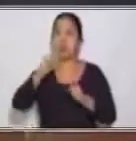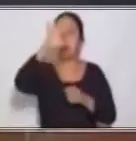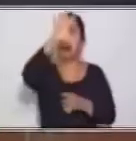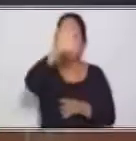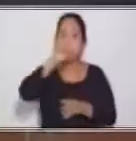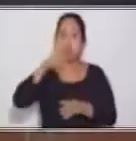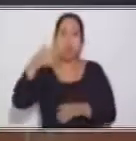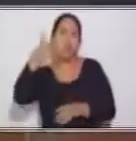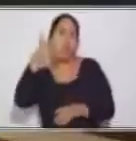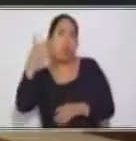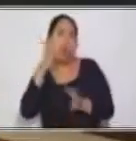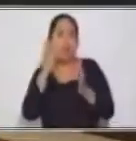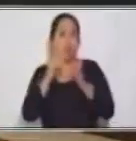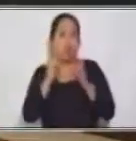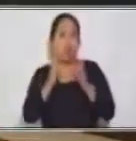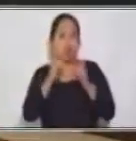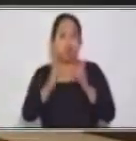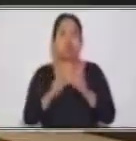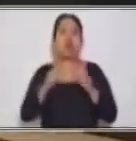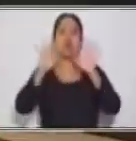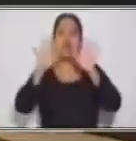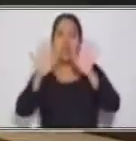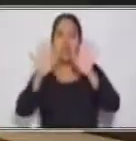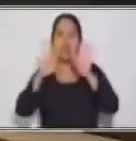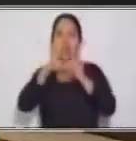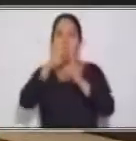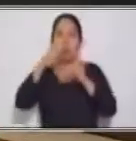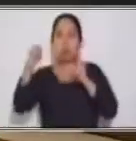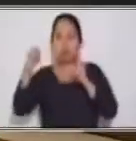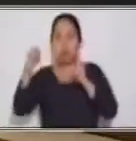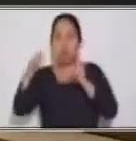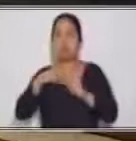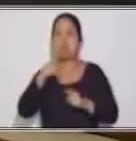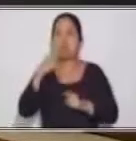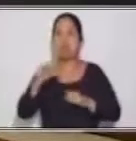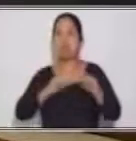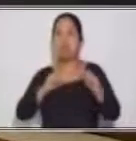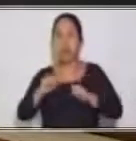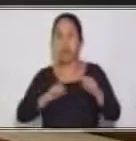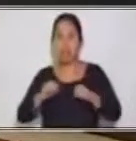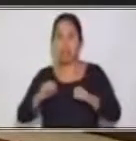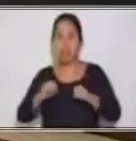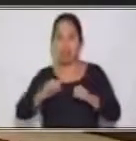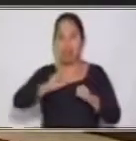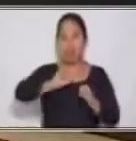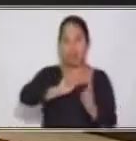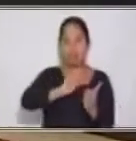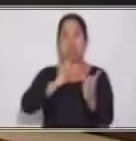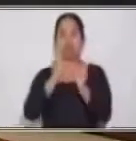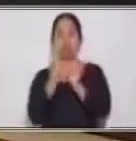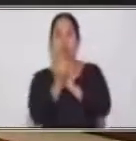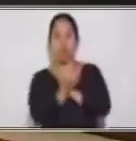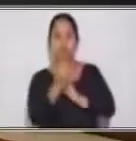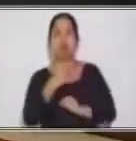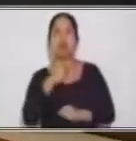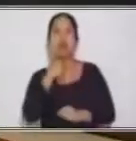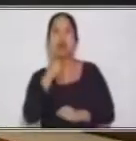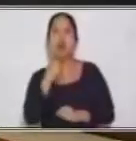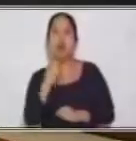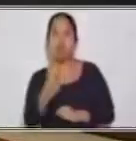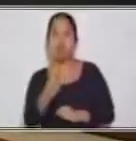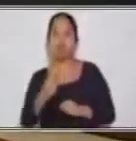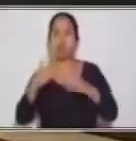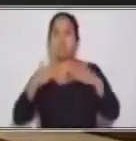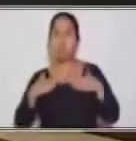en voz activa. Y, por favor, transfórmelas a oración pasiva. No se le vaya a olvidar que, por